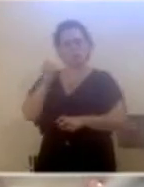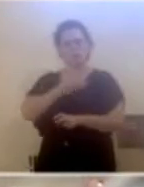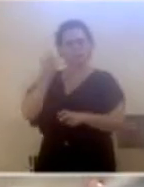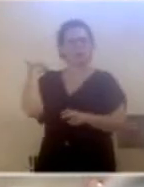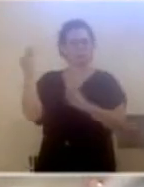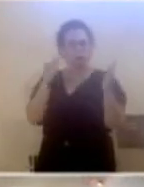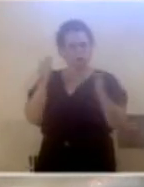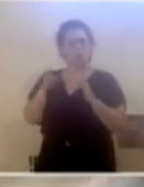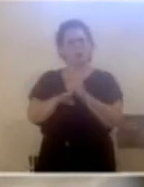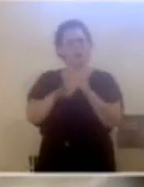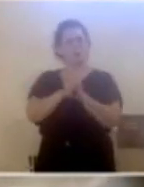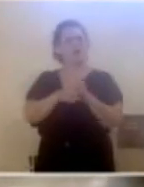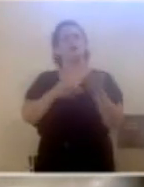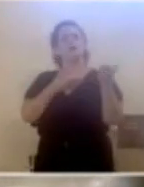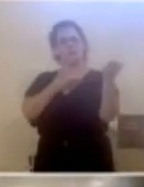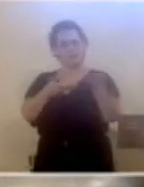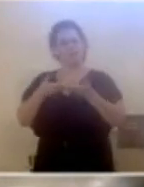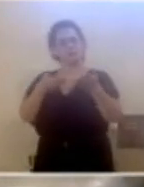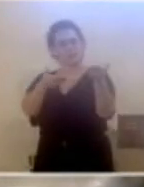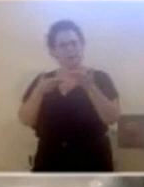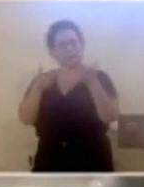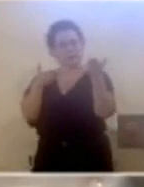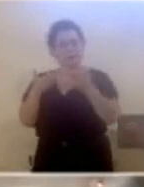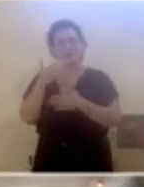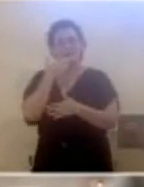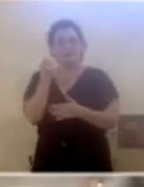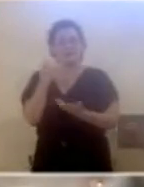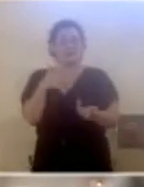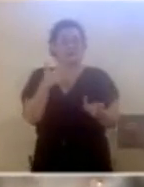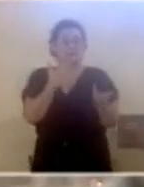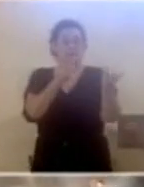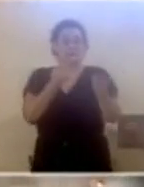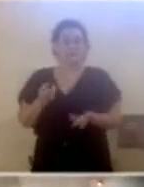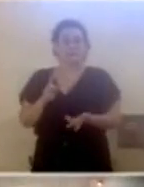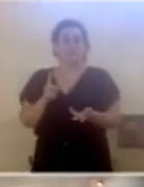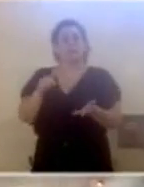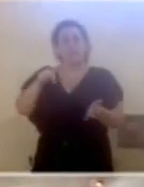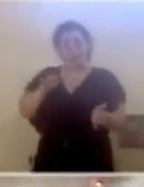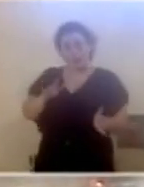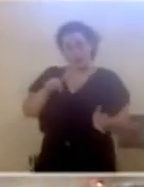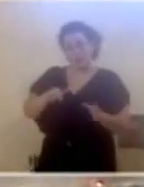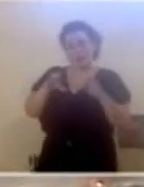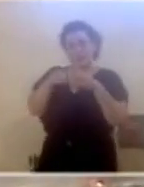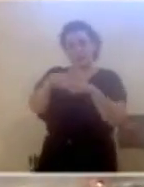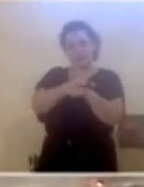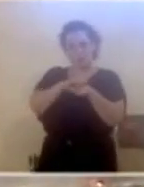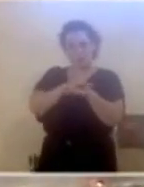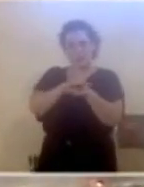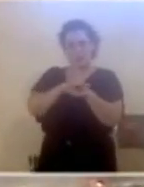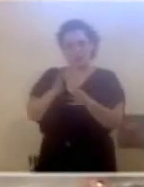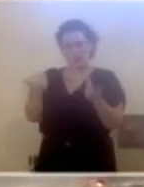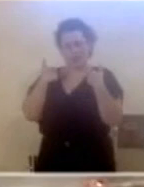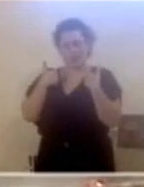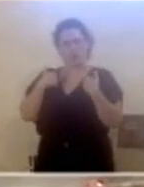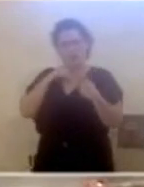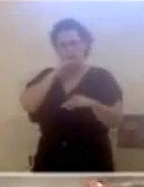¿Cómo seguimos invitándolas cada vez que hay que invitarlas? Y lamentamos que no vengan, pero este ayuntamiento y este equipo de gobierno cumple con su